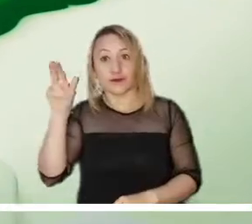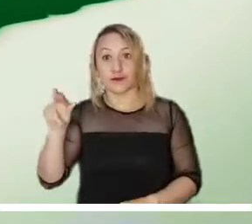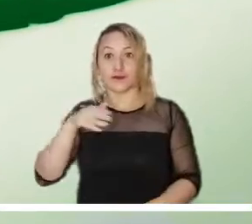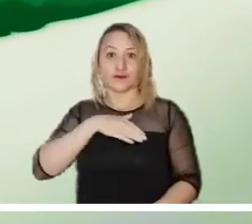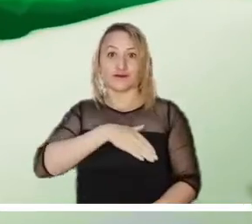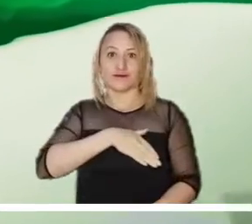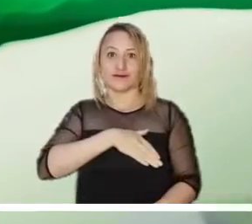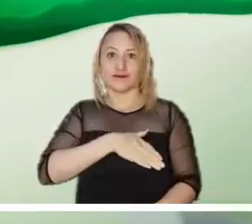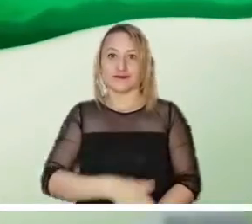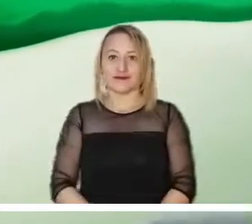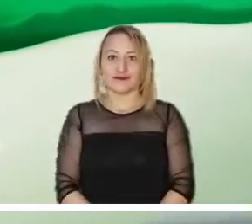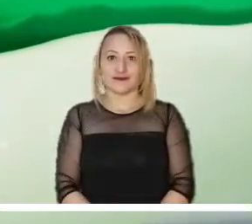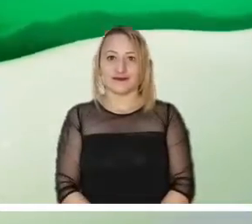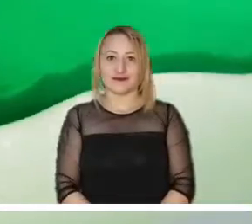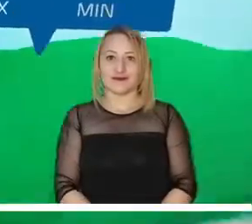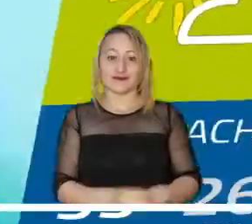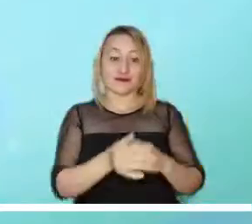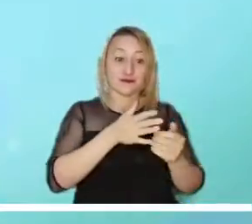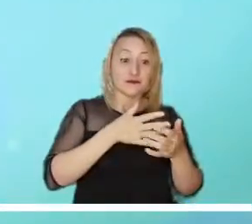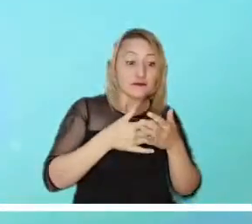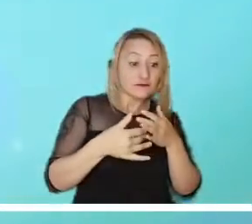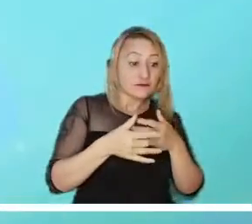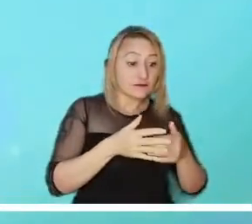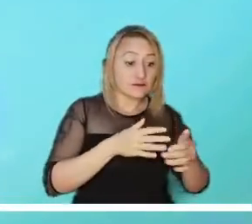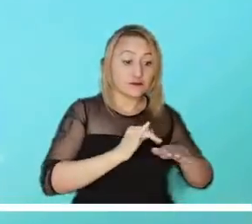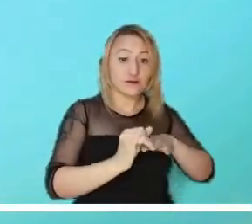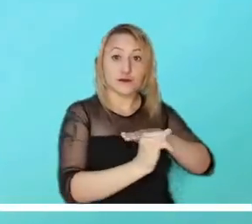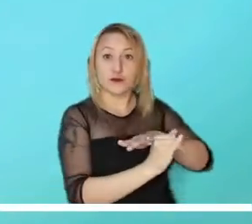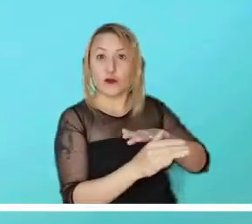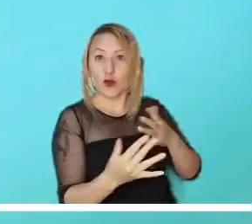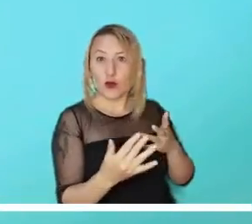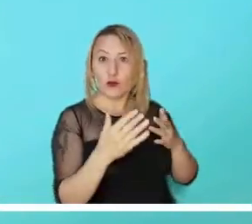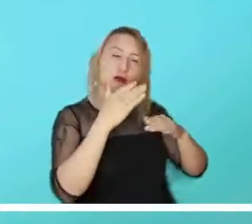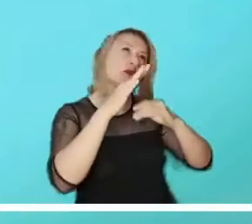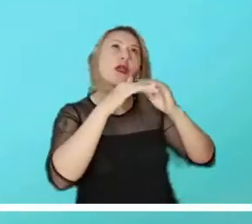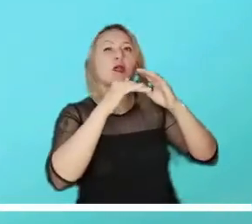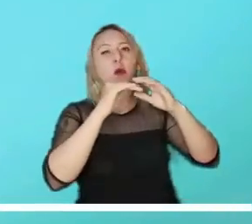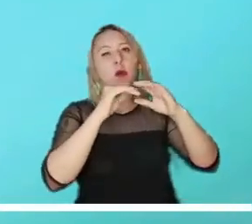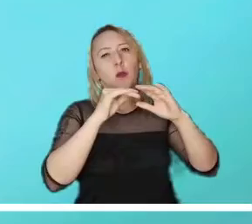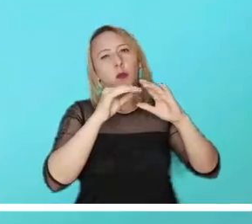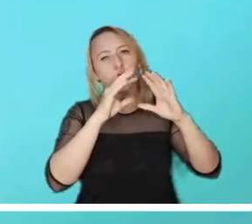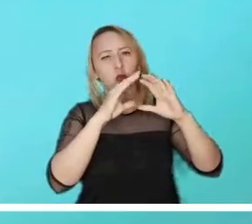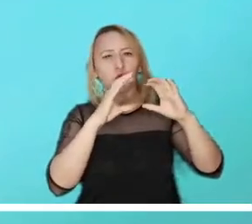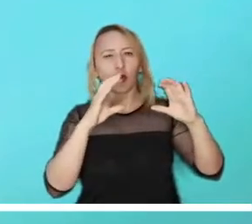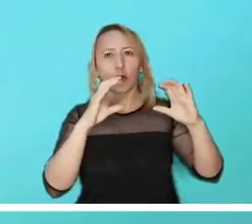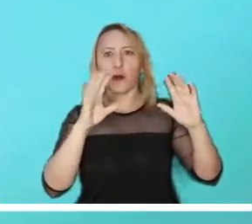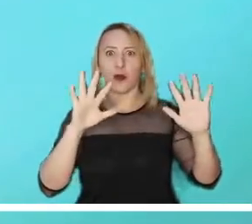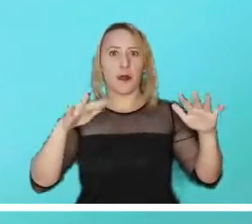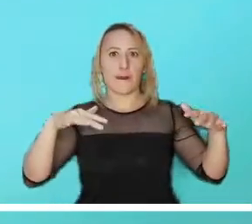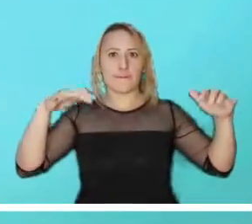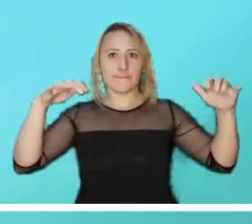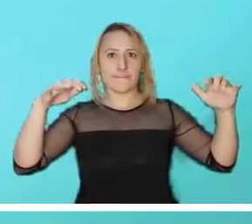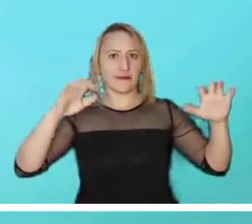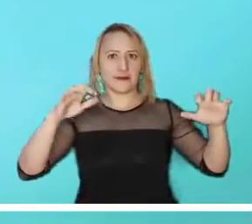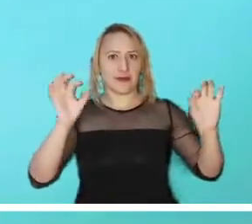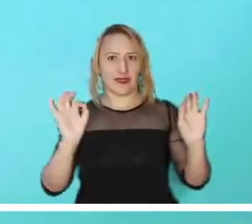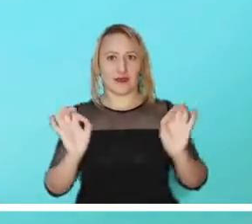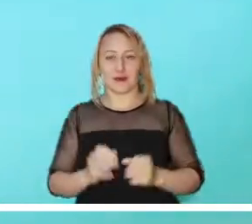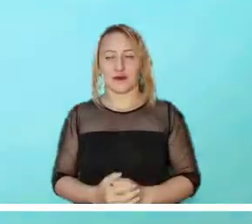Córdoba, Sucre y Bolívar. San Andrés y Providencia, aunque amanecen con cielo gris, contarán con tiempo seco.